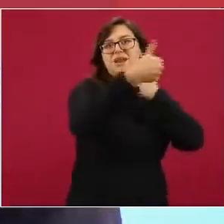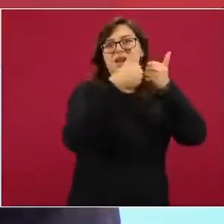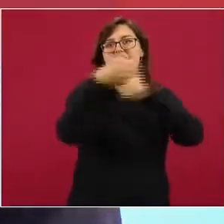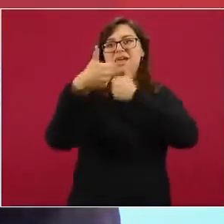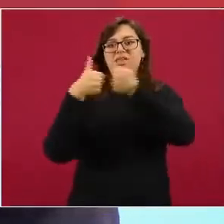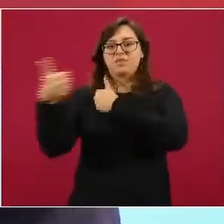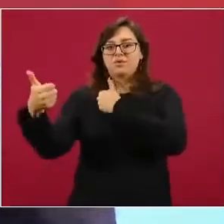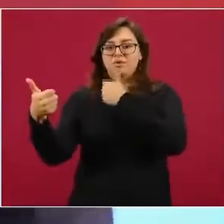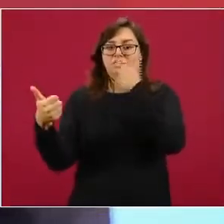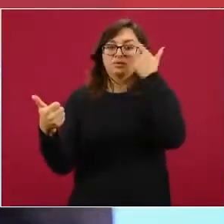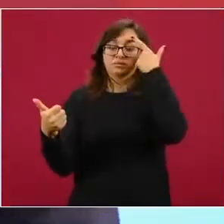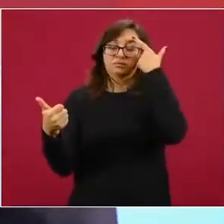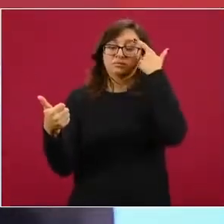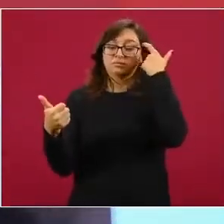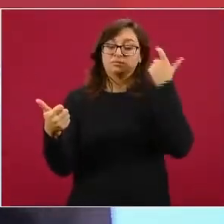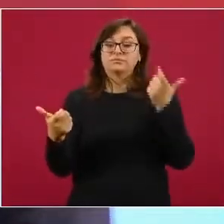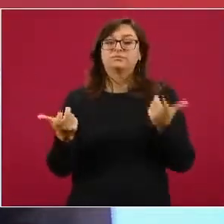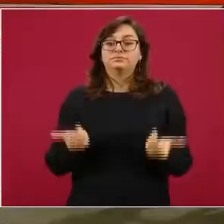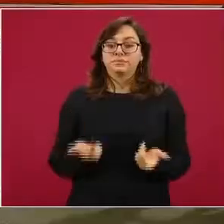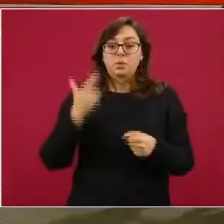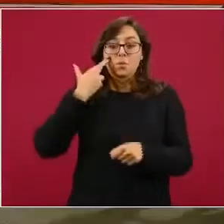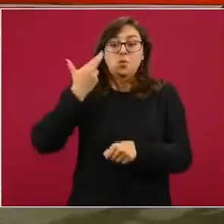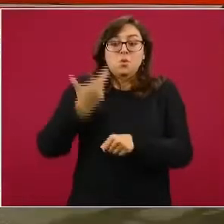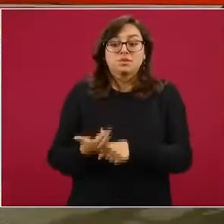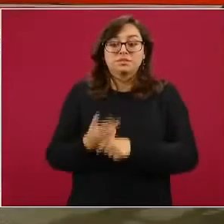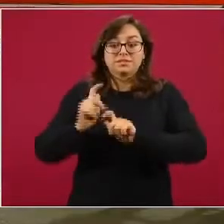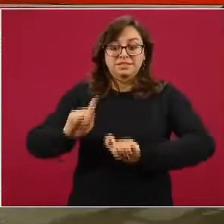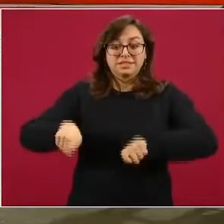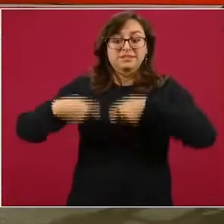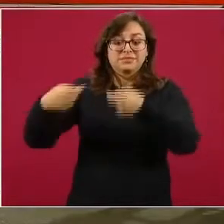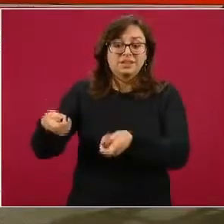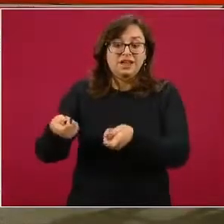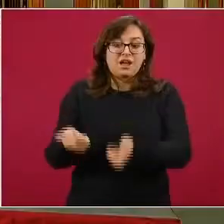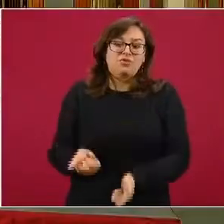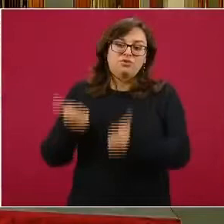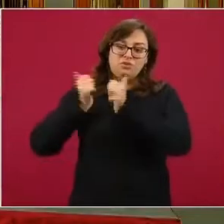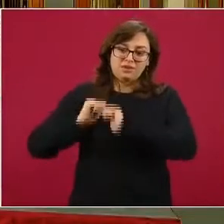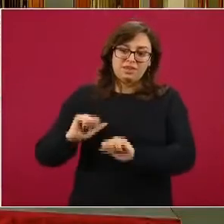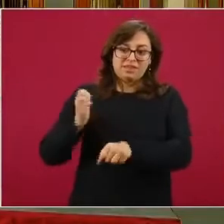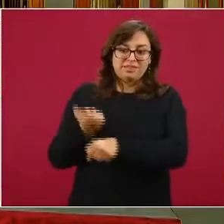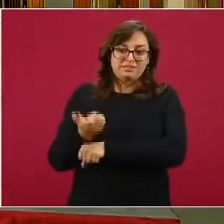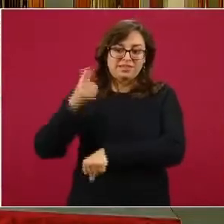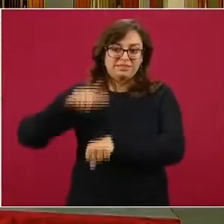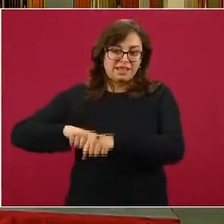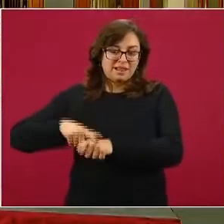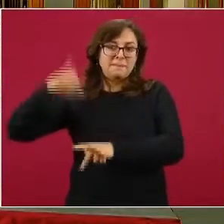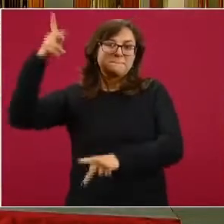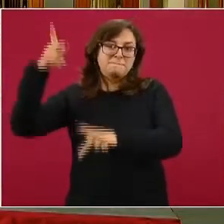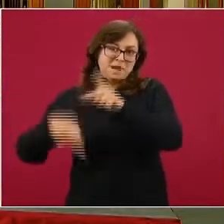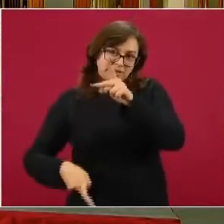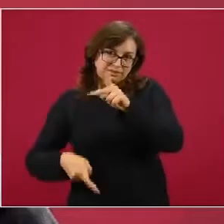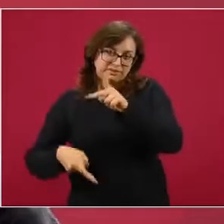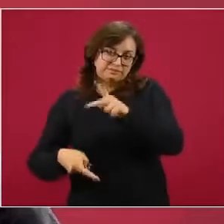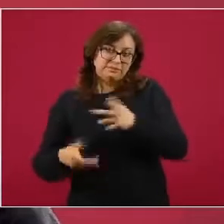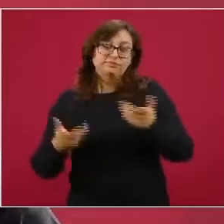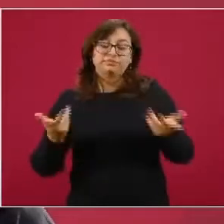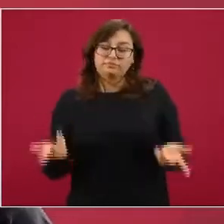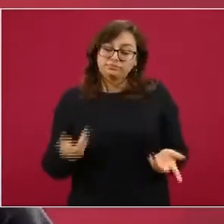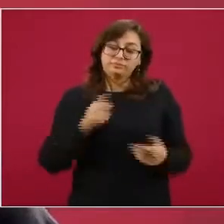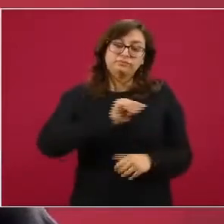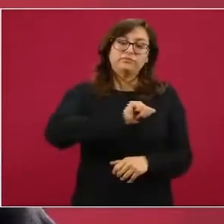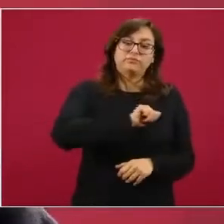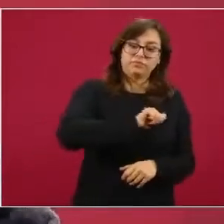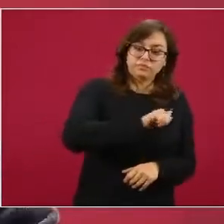hay un segmento que recae la responsabilidad sobre la autoridad sanitaria estatal, hay otras como la propia